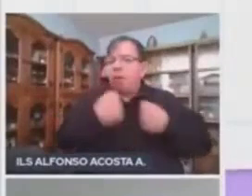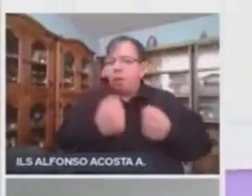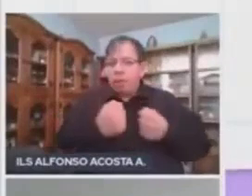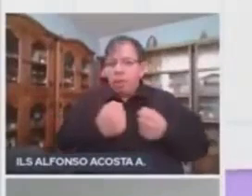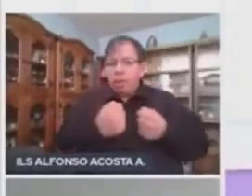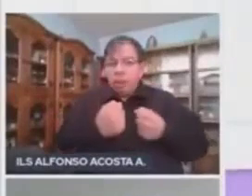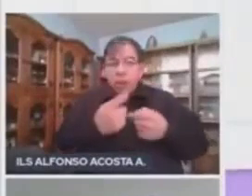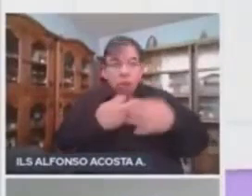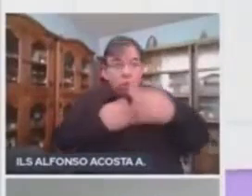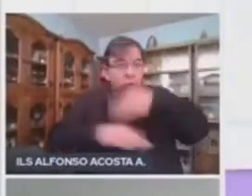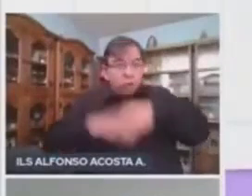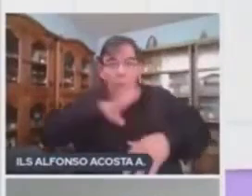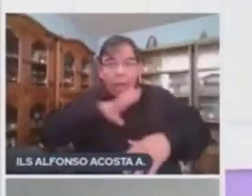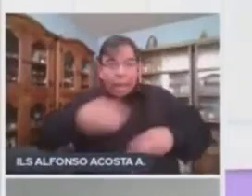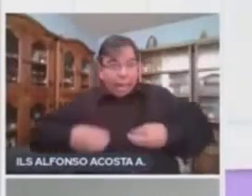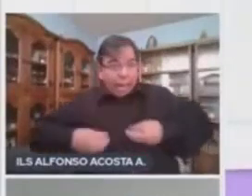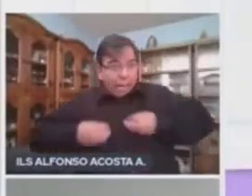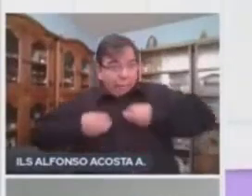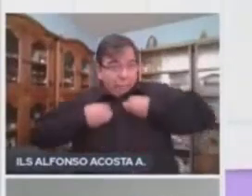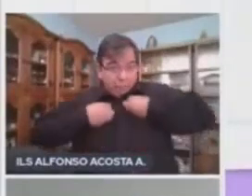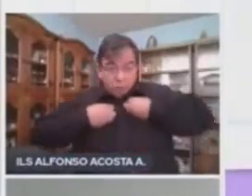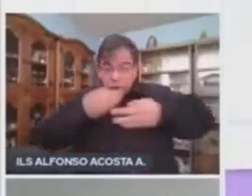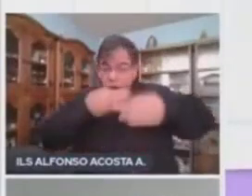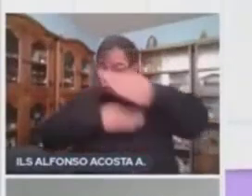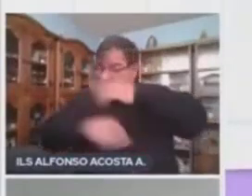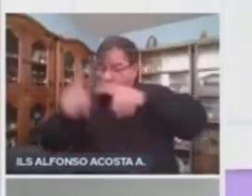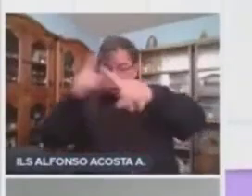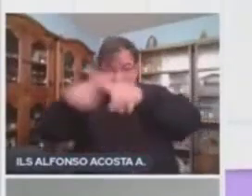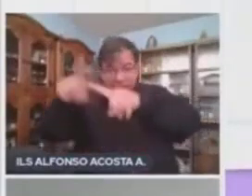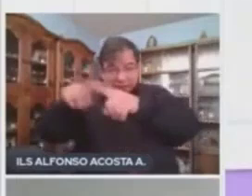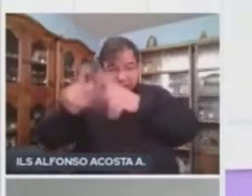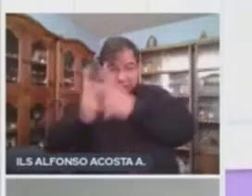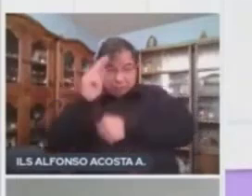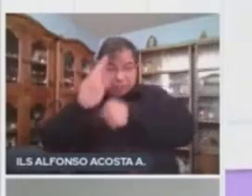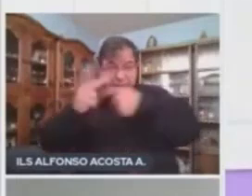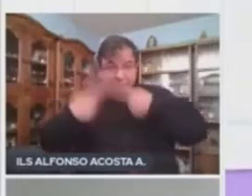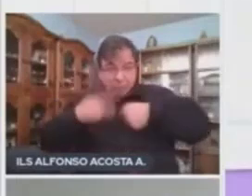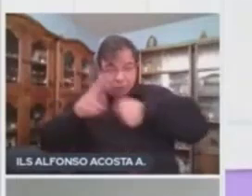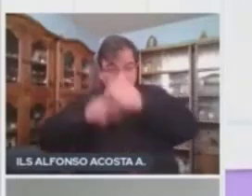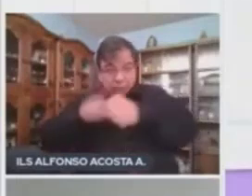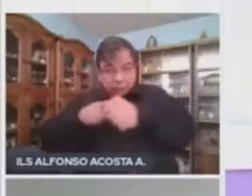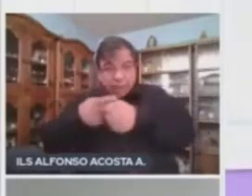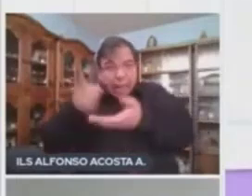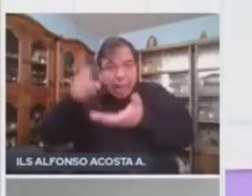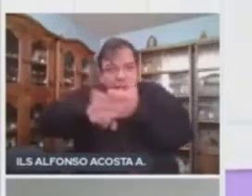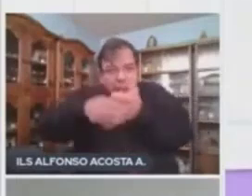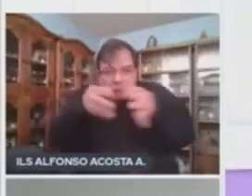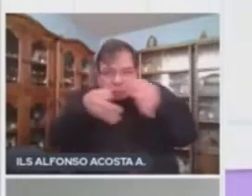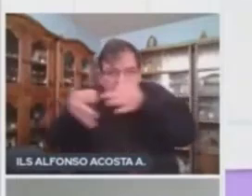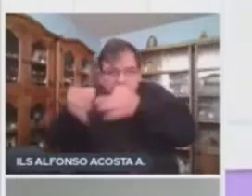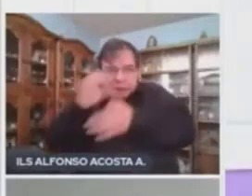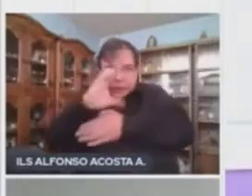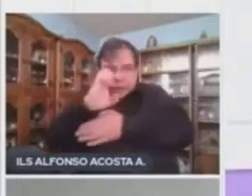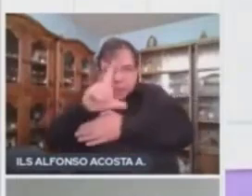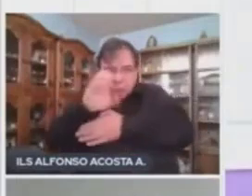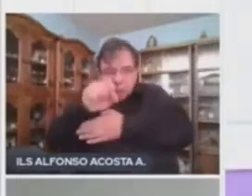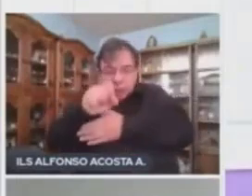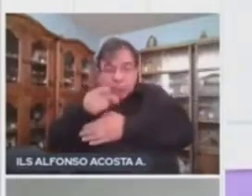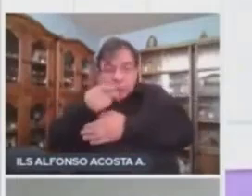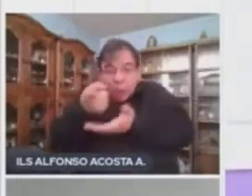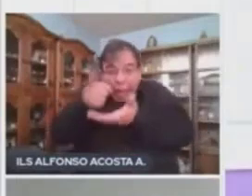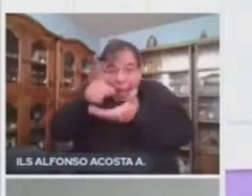vivos están formados por células, pero esas células a su vez están formadas por pequeños